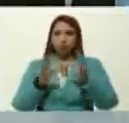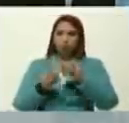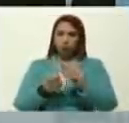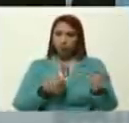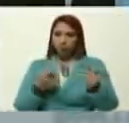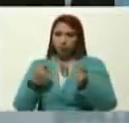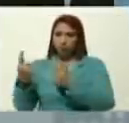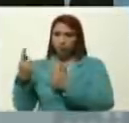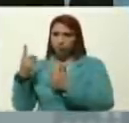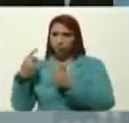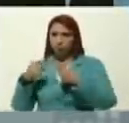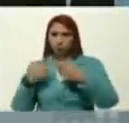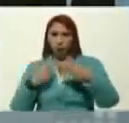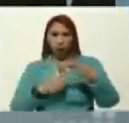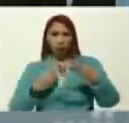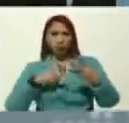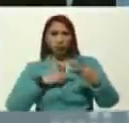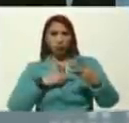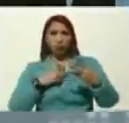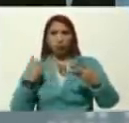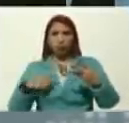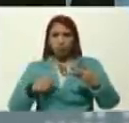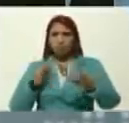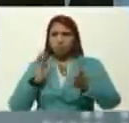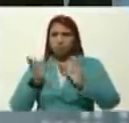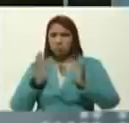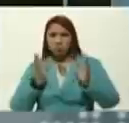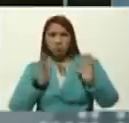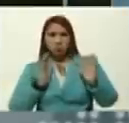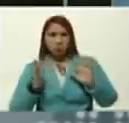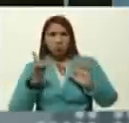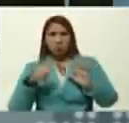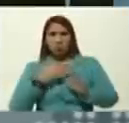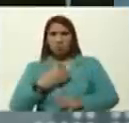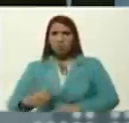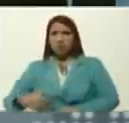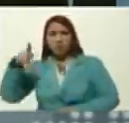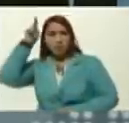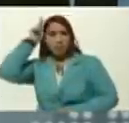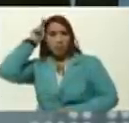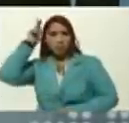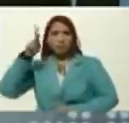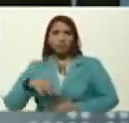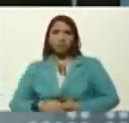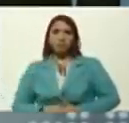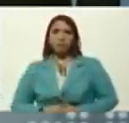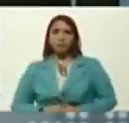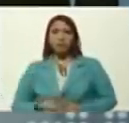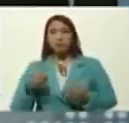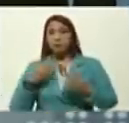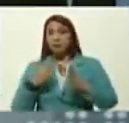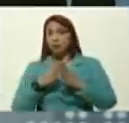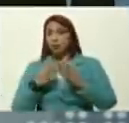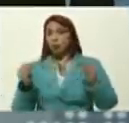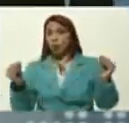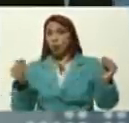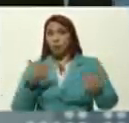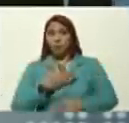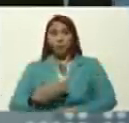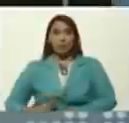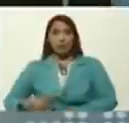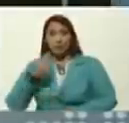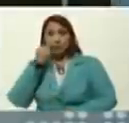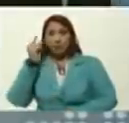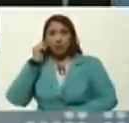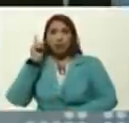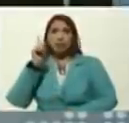etcétera, etcétera, tuvimos una buena conversación, con el presidente Pedro Castillo, bueno, y con todos los presidentes, el presidente